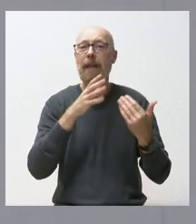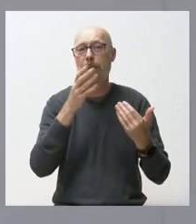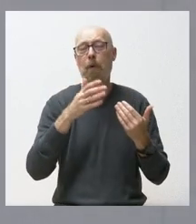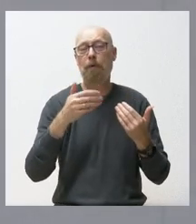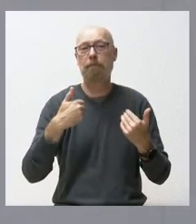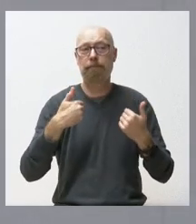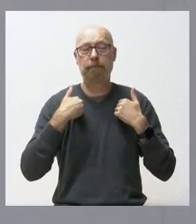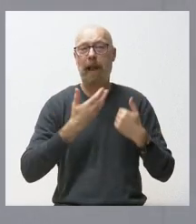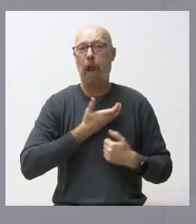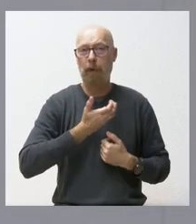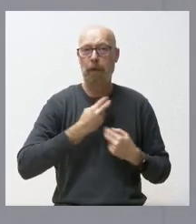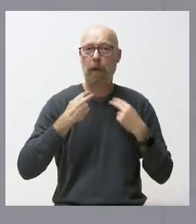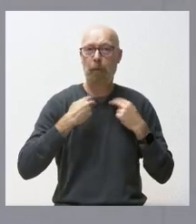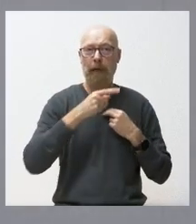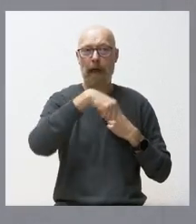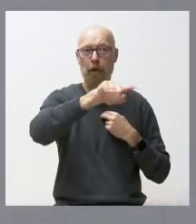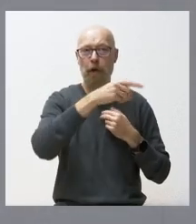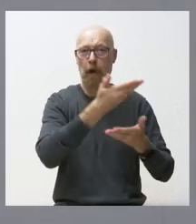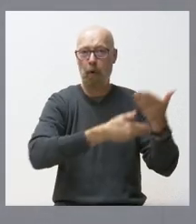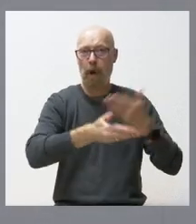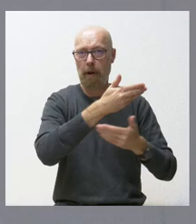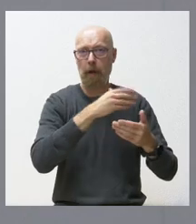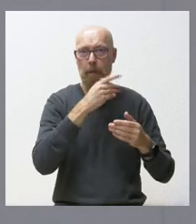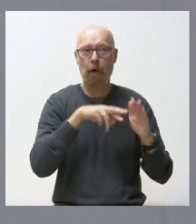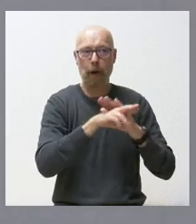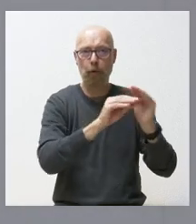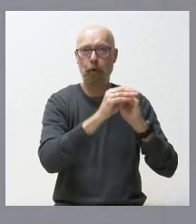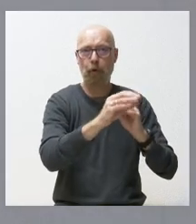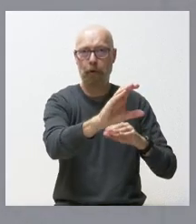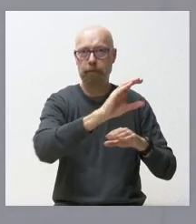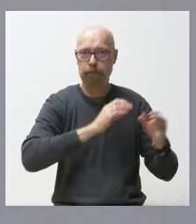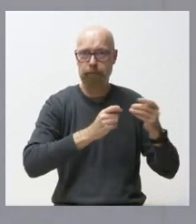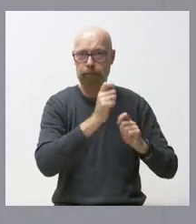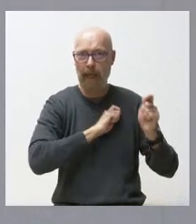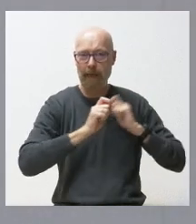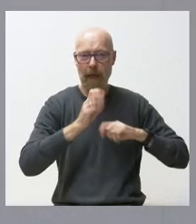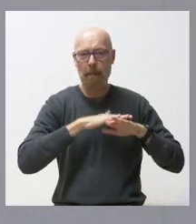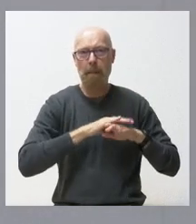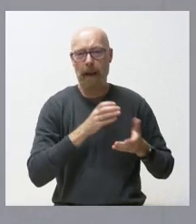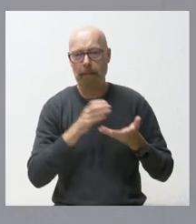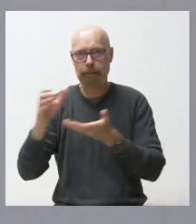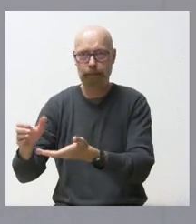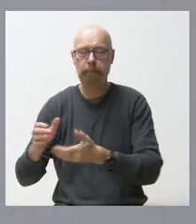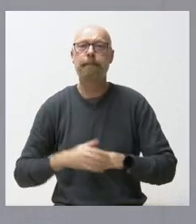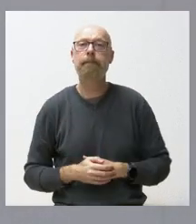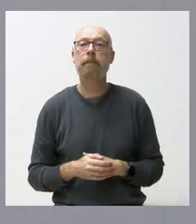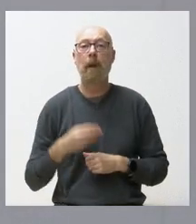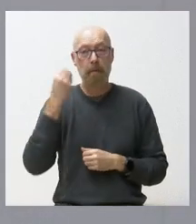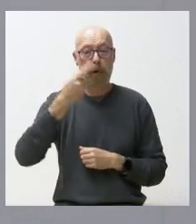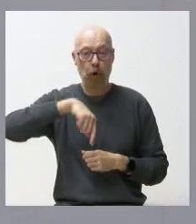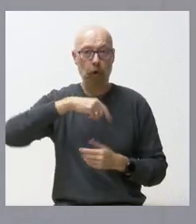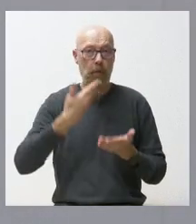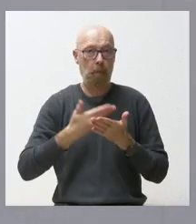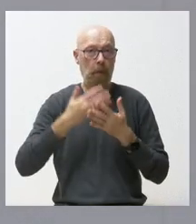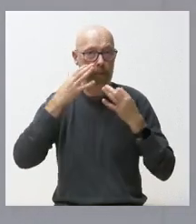tanto ayuntamientos como diputaciones provinciales, con sus medios, sumándose a este operativo de nuestra comunidad autónoma. Creo que estamos demostrando que Castilla y León es una